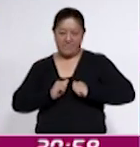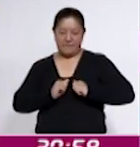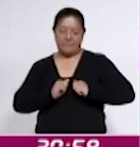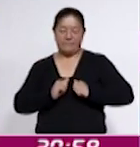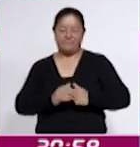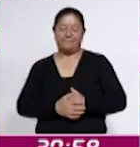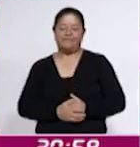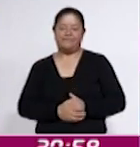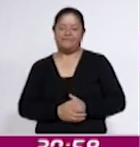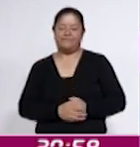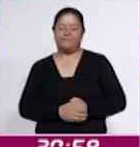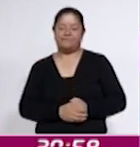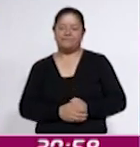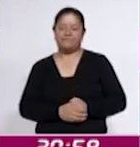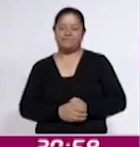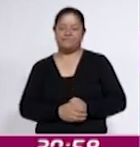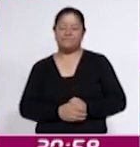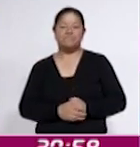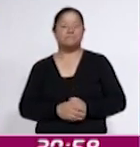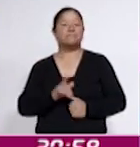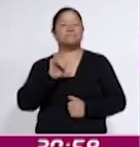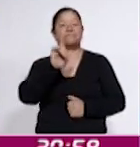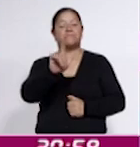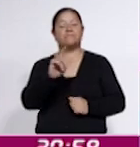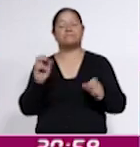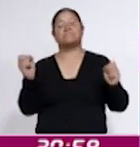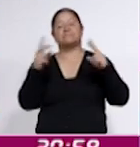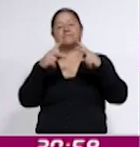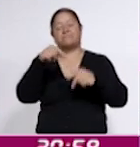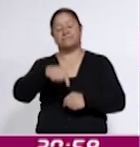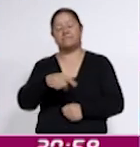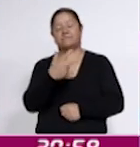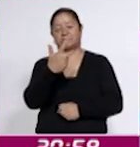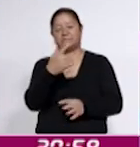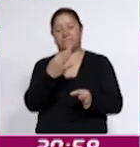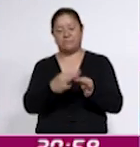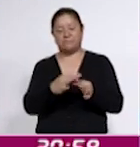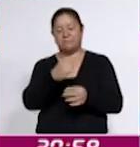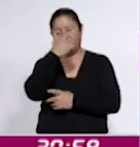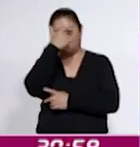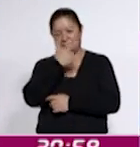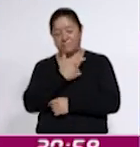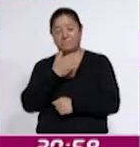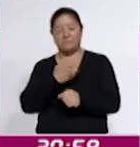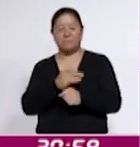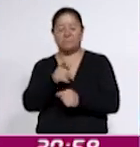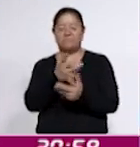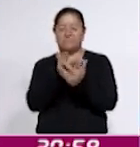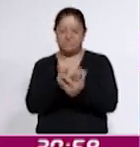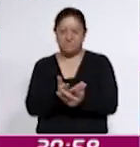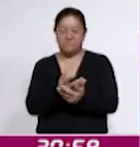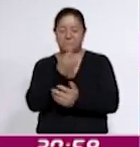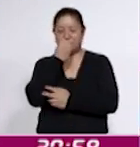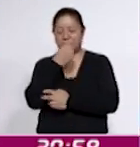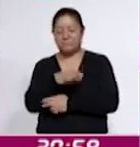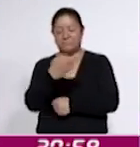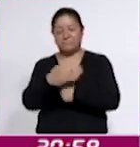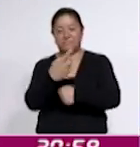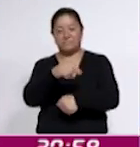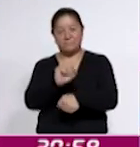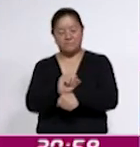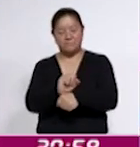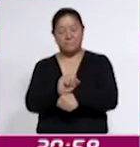su presencia. Desde luego, el día lunes le estaremos esperando aquí en punto de las 8 de la noche por el momento que descanse. Que tenga un excelente fin de